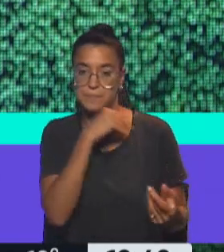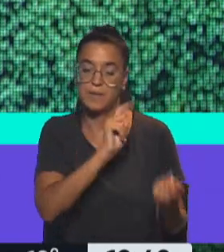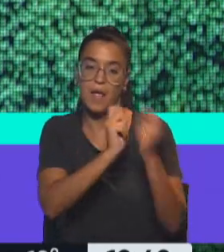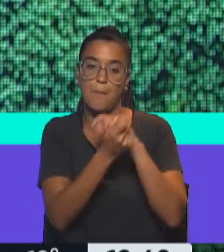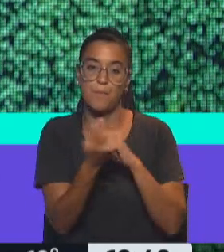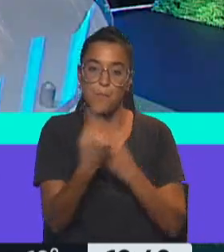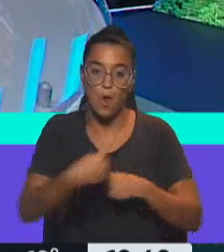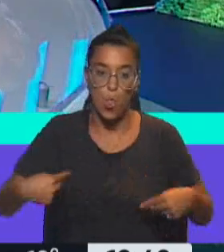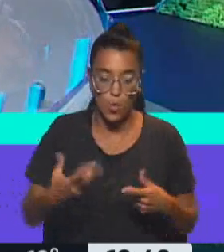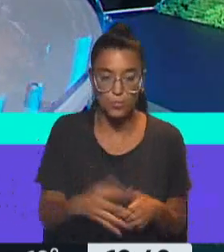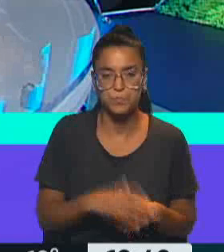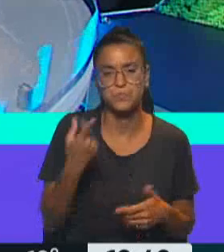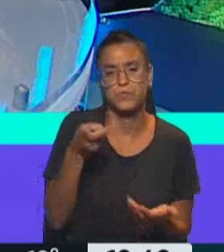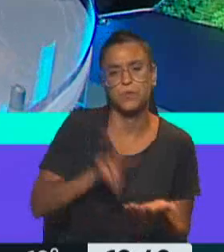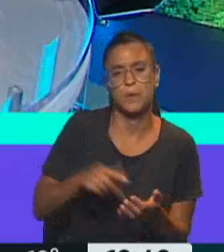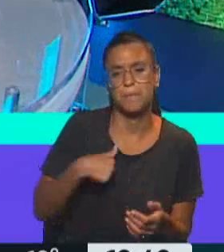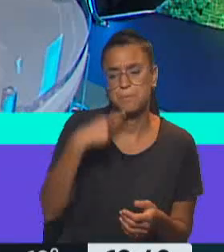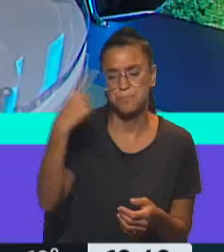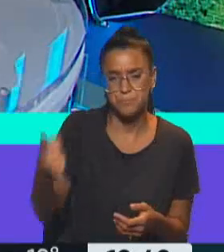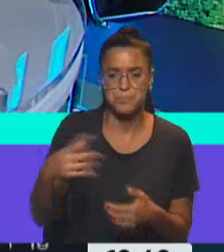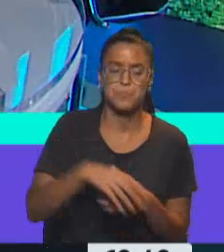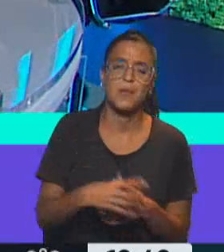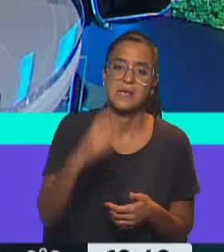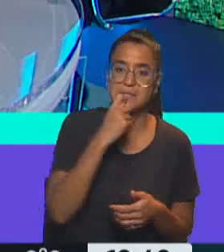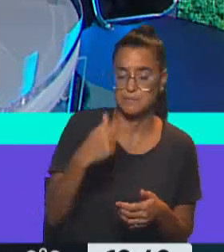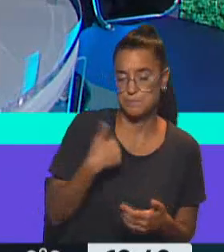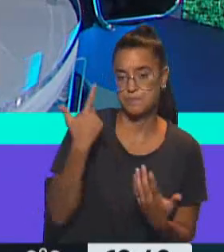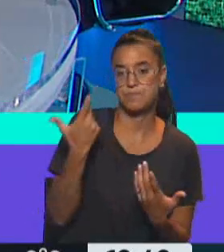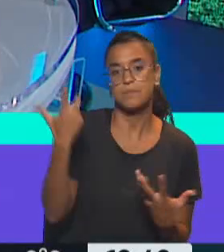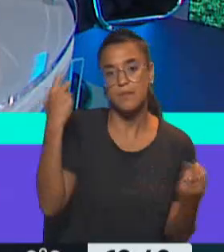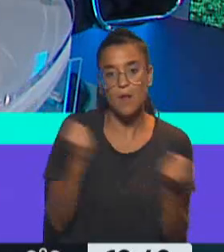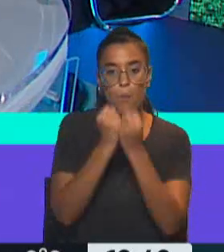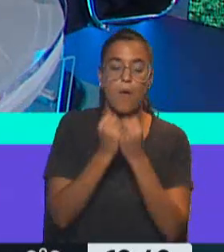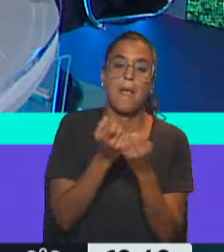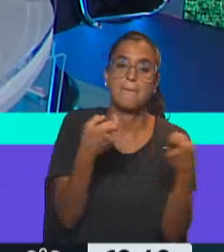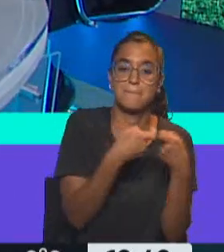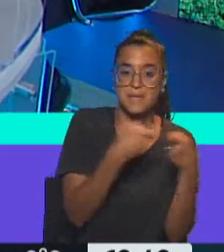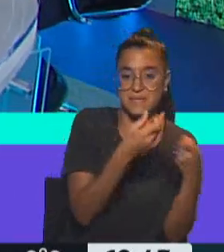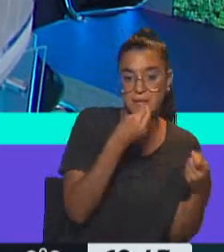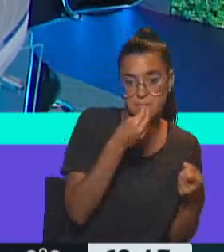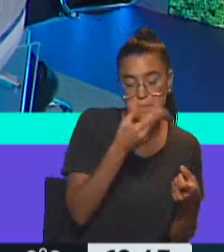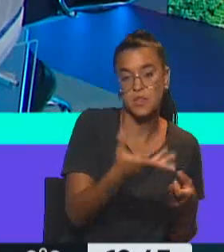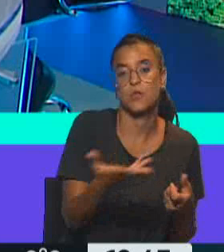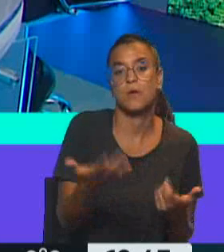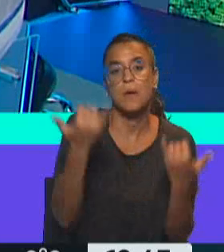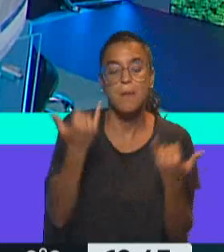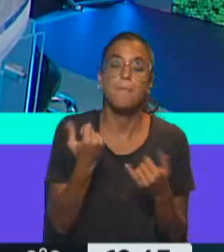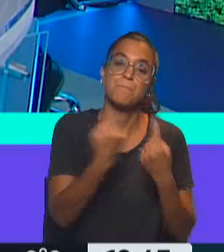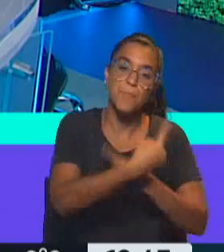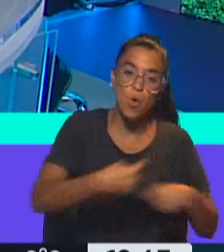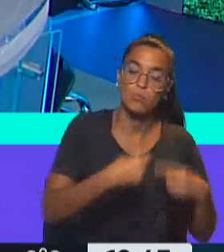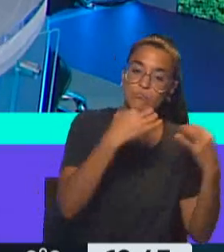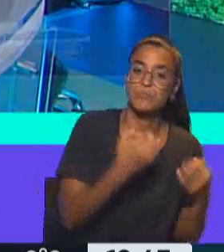de producto. La re-pregunta sería, Rulo, una cosa, entonces, si hay un acuerdo de precios de empresas de alimentos para que haya un producto de